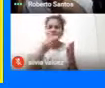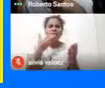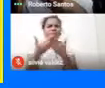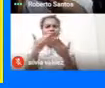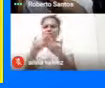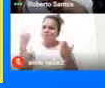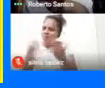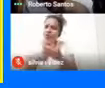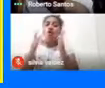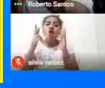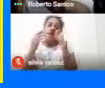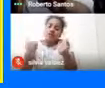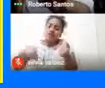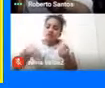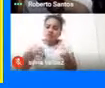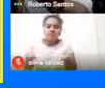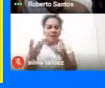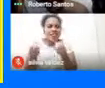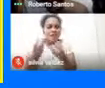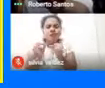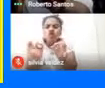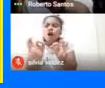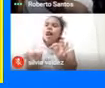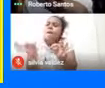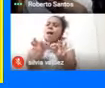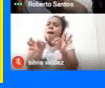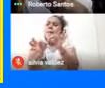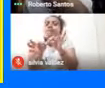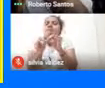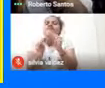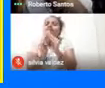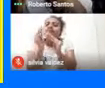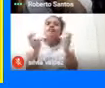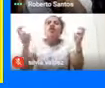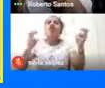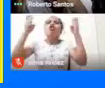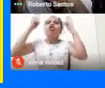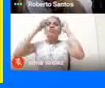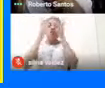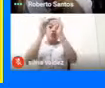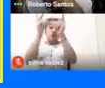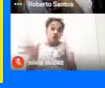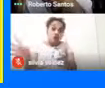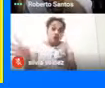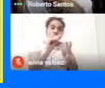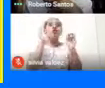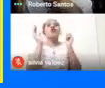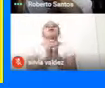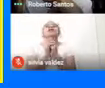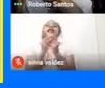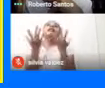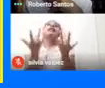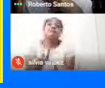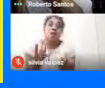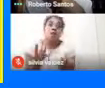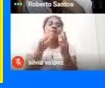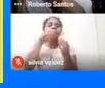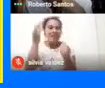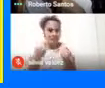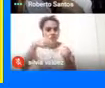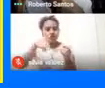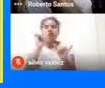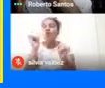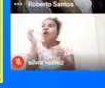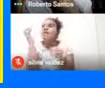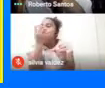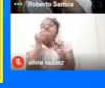habrá aportado Un poquito Un granito De arena A este conocimiento De nuestros chicos Esperamos Que de verdad Se enamoren